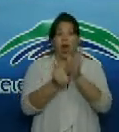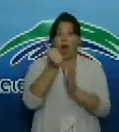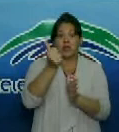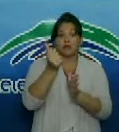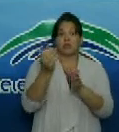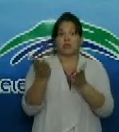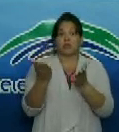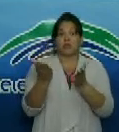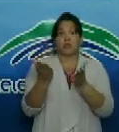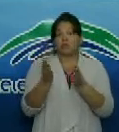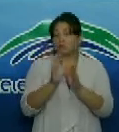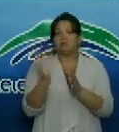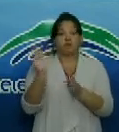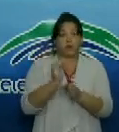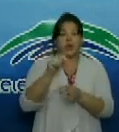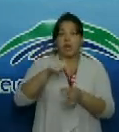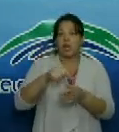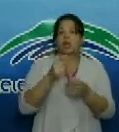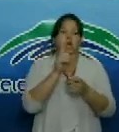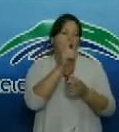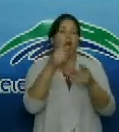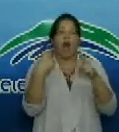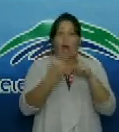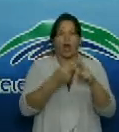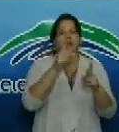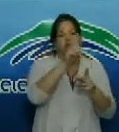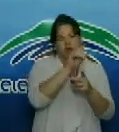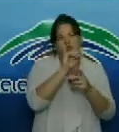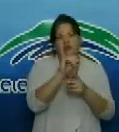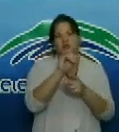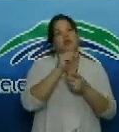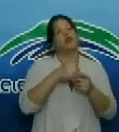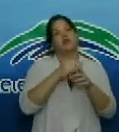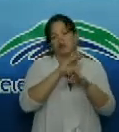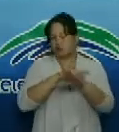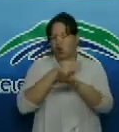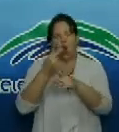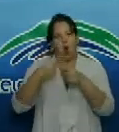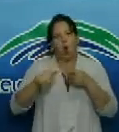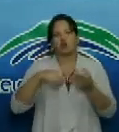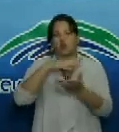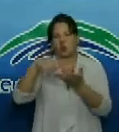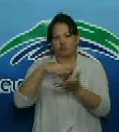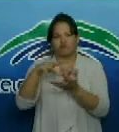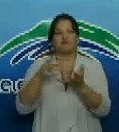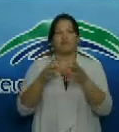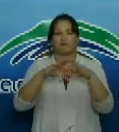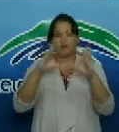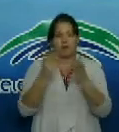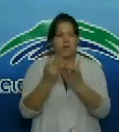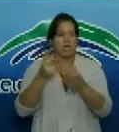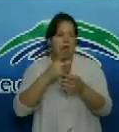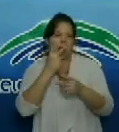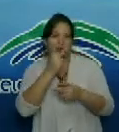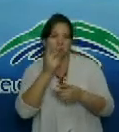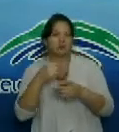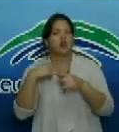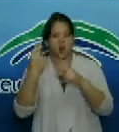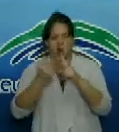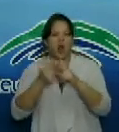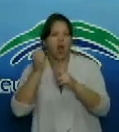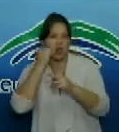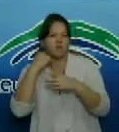13 y 16 en el consultorio 12 los cuales son visitados diariamente por el equipo básico de salud sea el médico o la enfermera